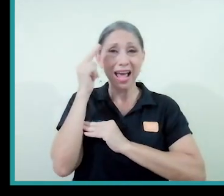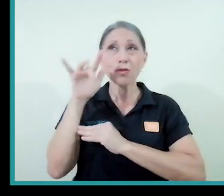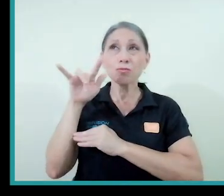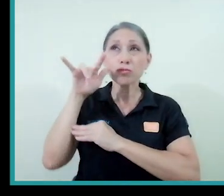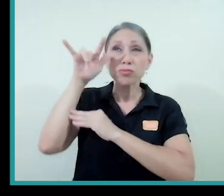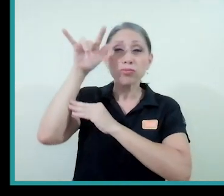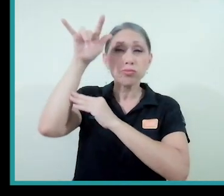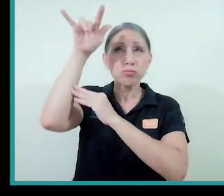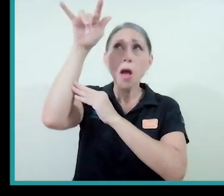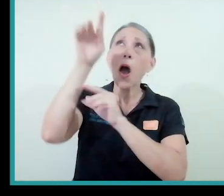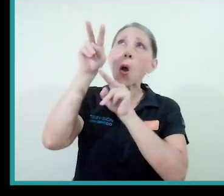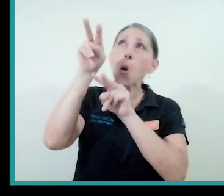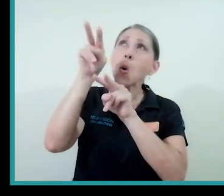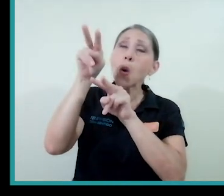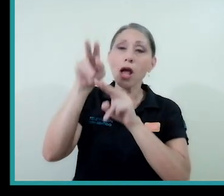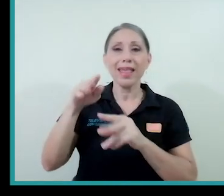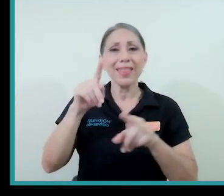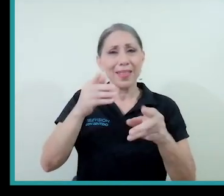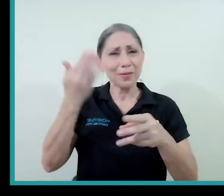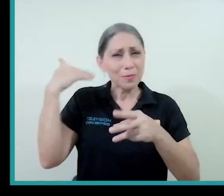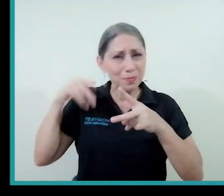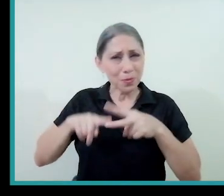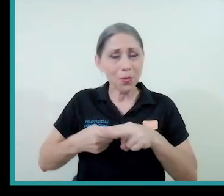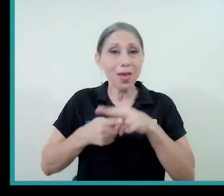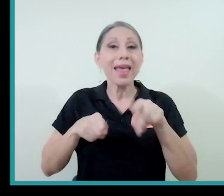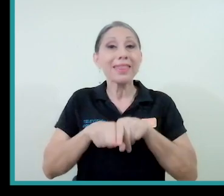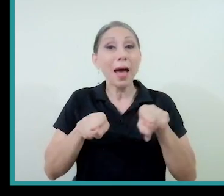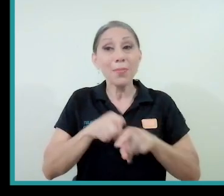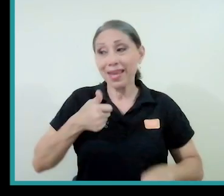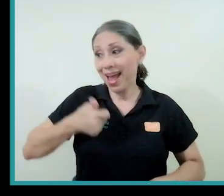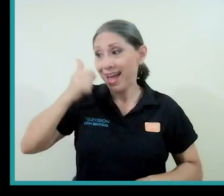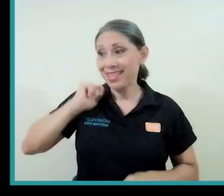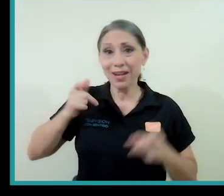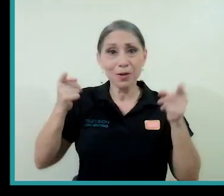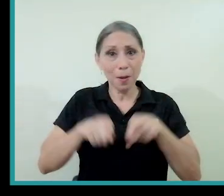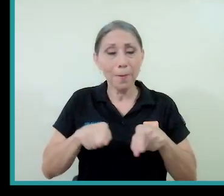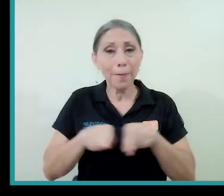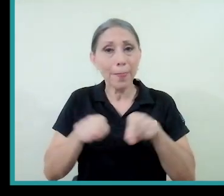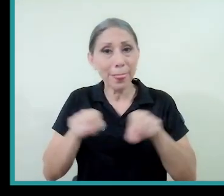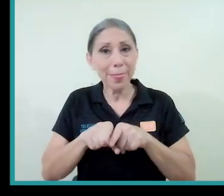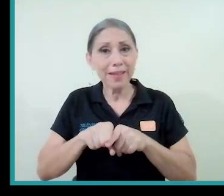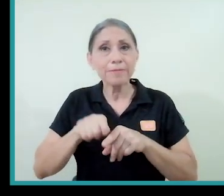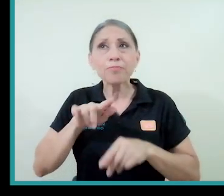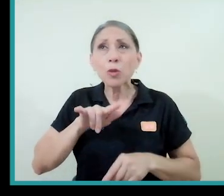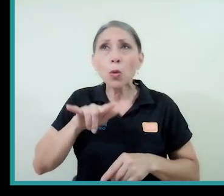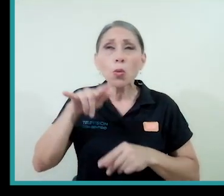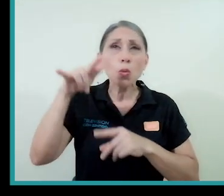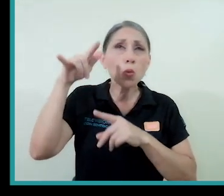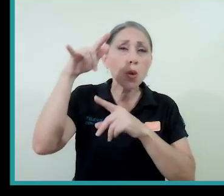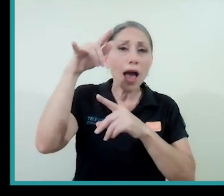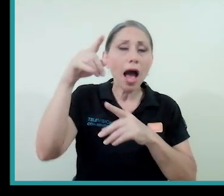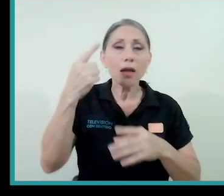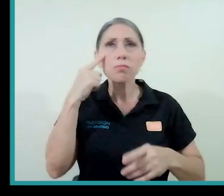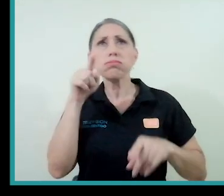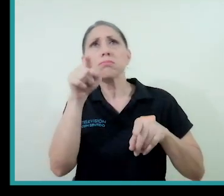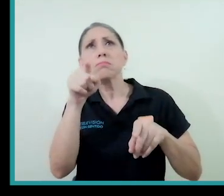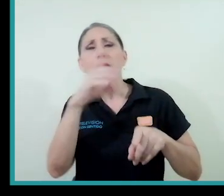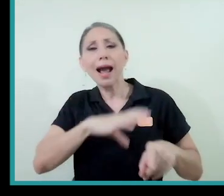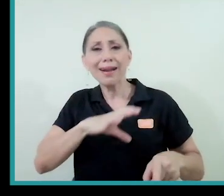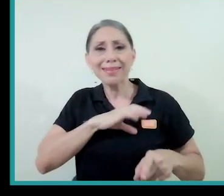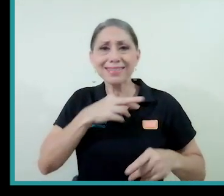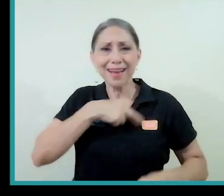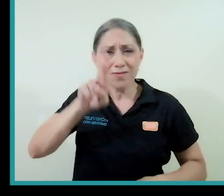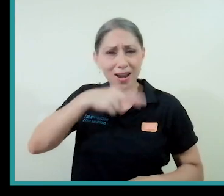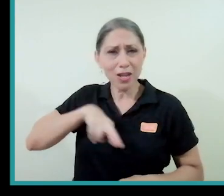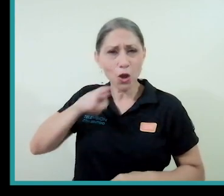los comienzos de esta situación, el sobrevuelo de ayer, entonces vemos cómo afloran elementos religiosos que